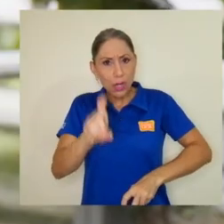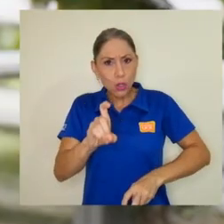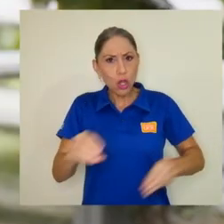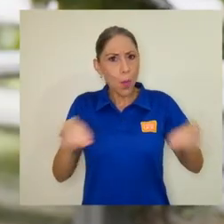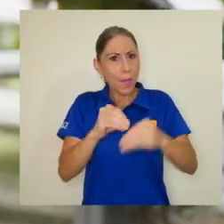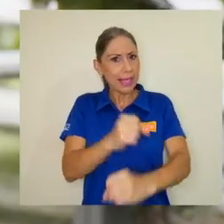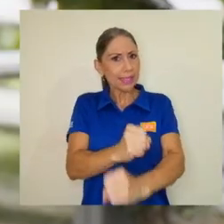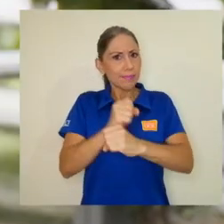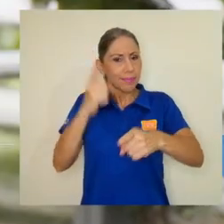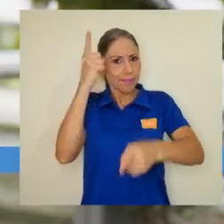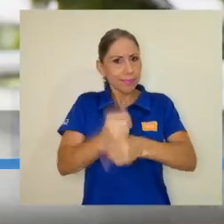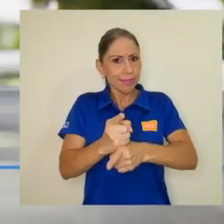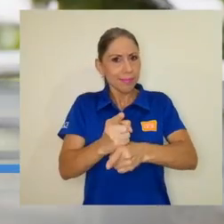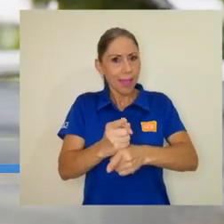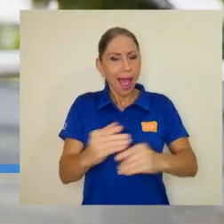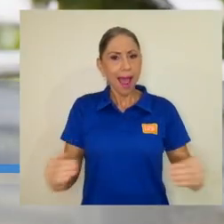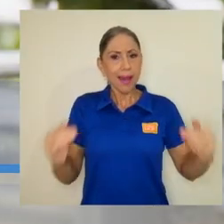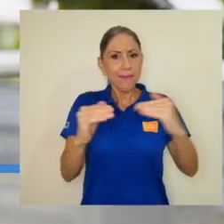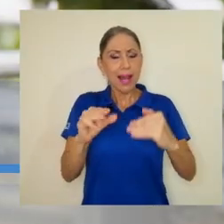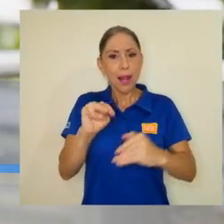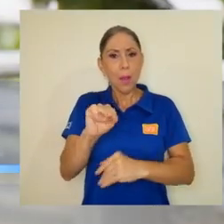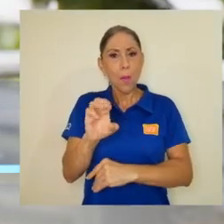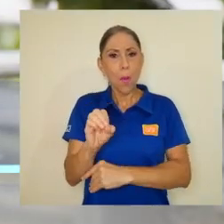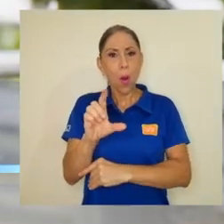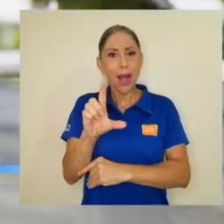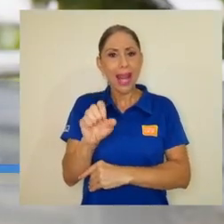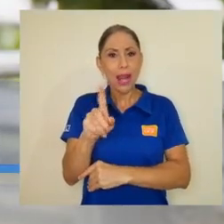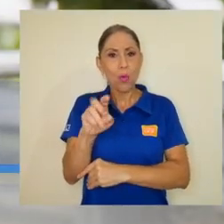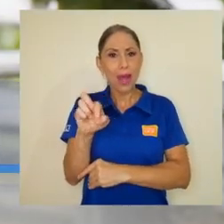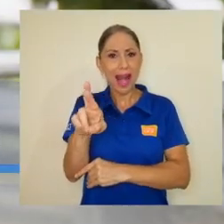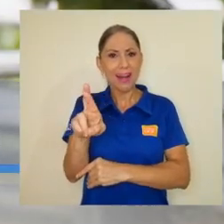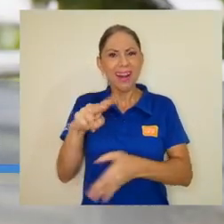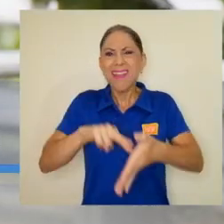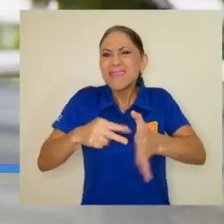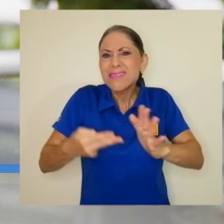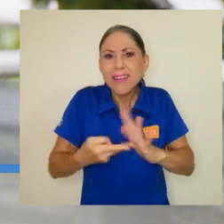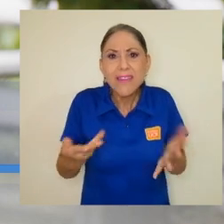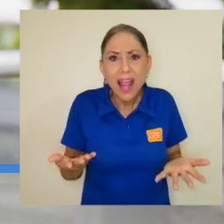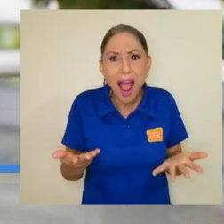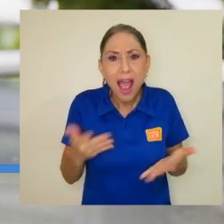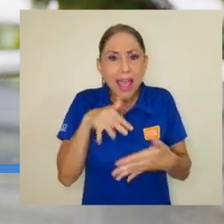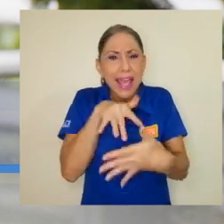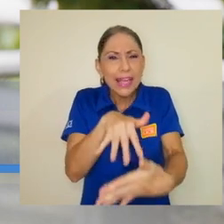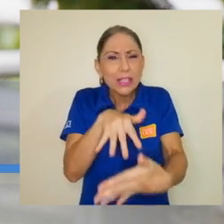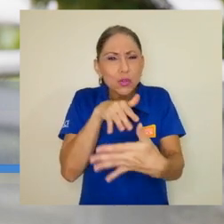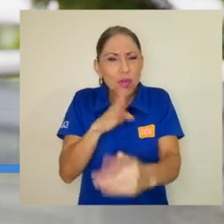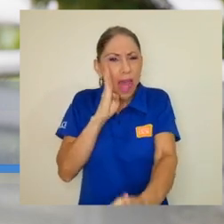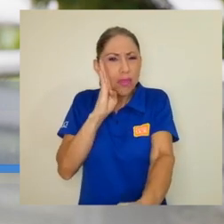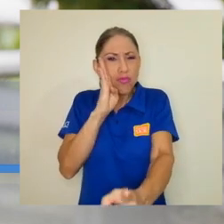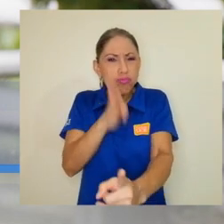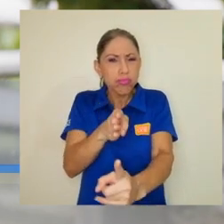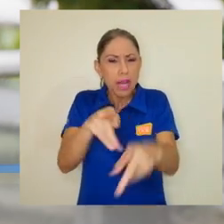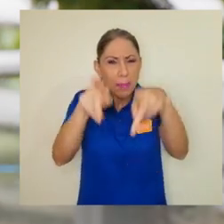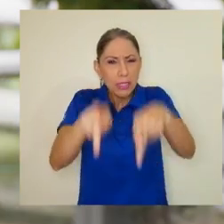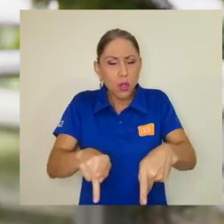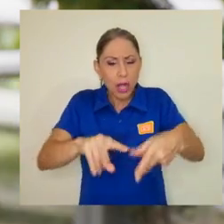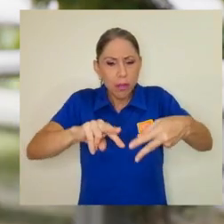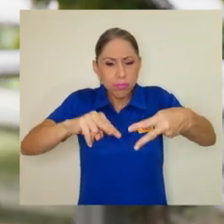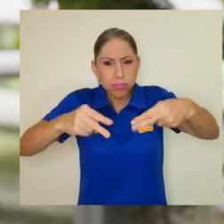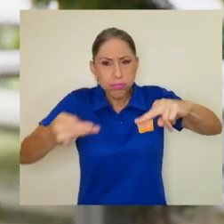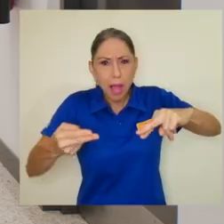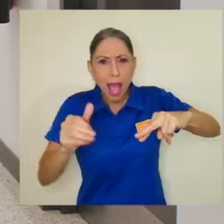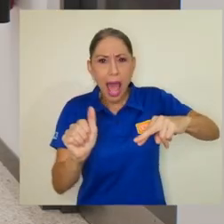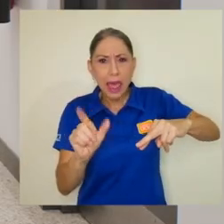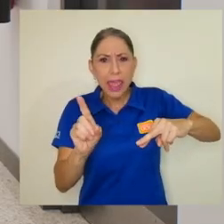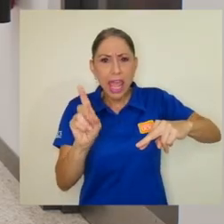más certero, un diagnóstico a nivel molecular. ¿Qué significa eso? O sea, estudiando directamente el material genético de la persona, o sea, el